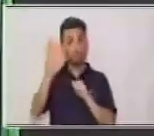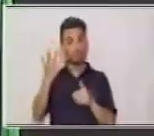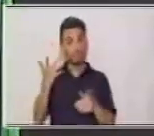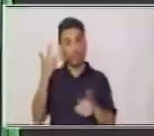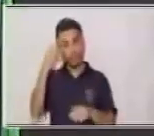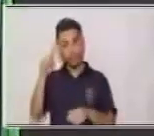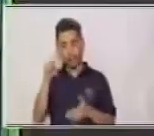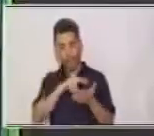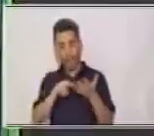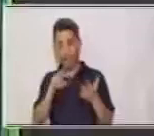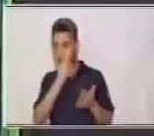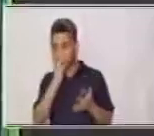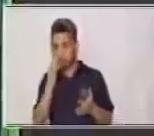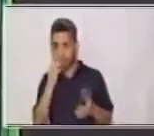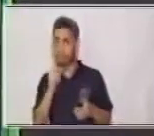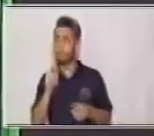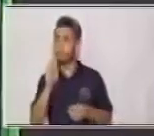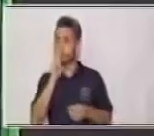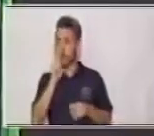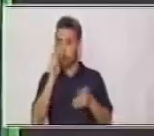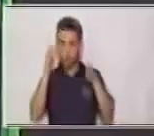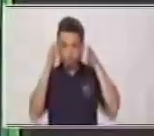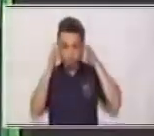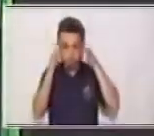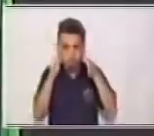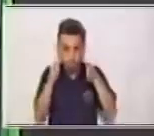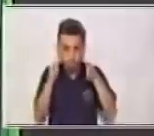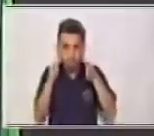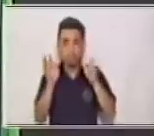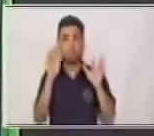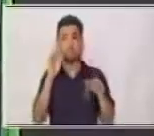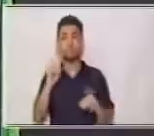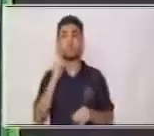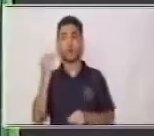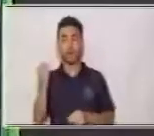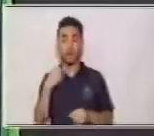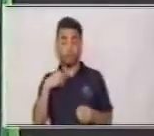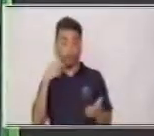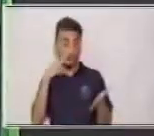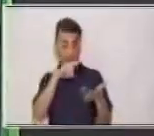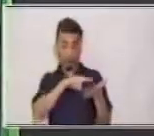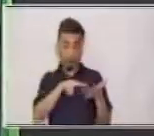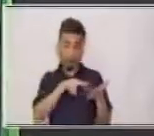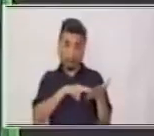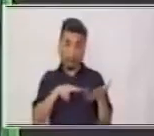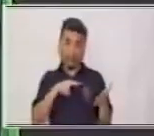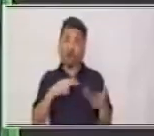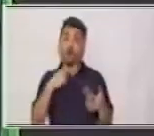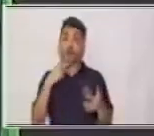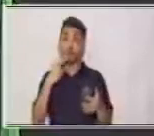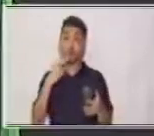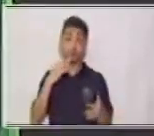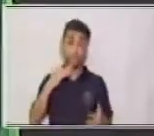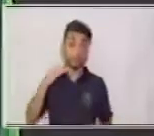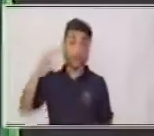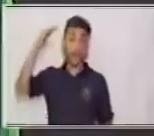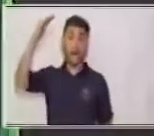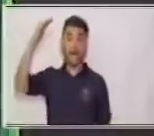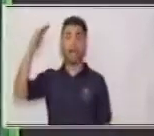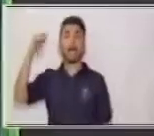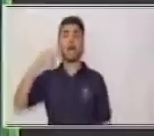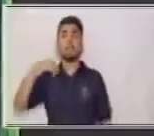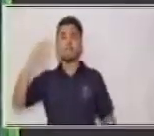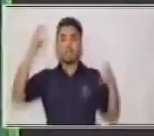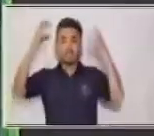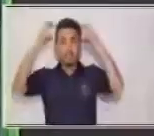tener mejor concentración. ¿Por qué razón? Porque cuando estamos leyendo en voz alta, nuestro cerebro está